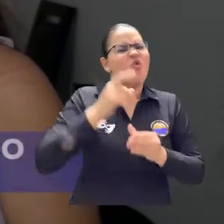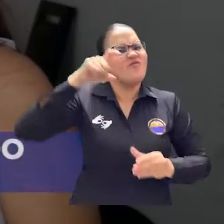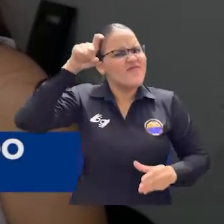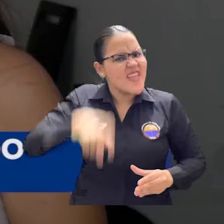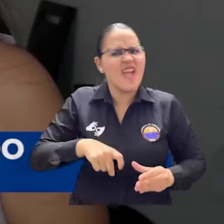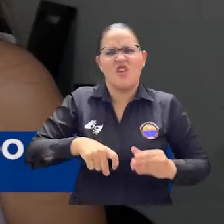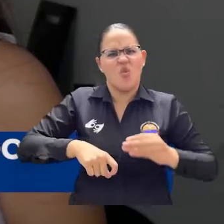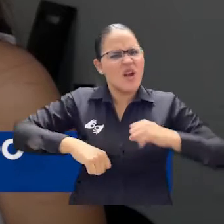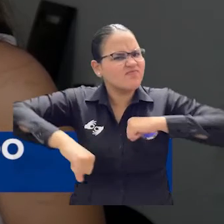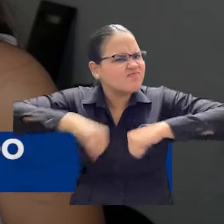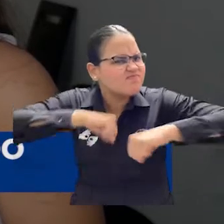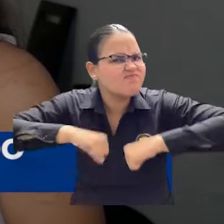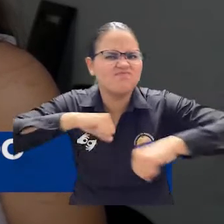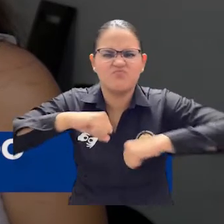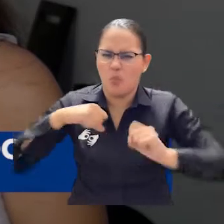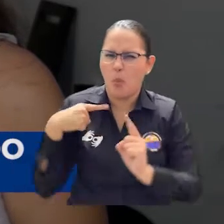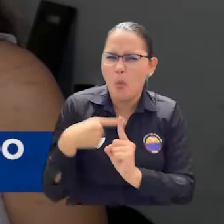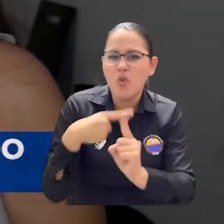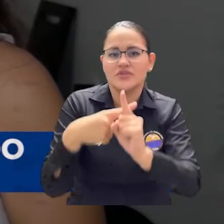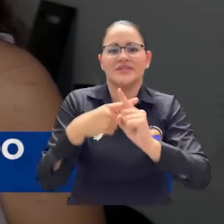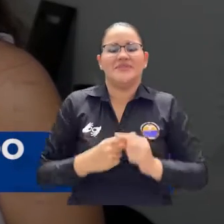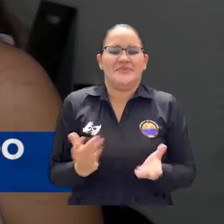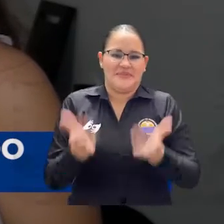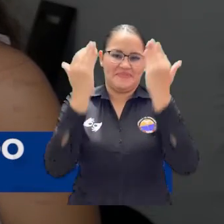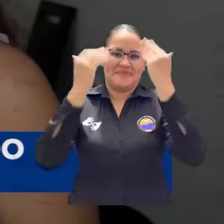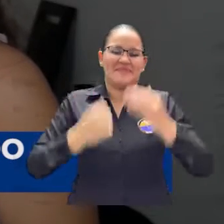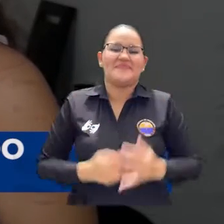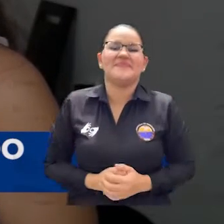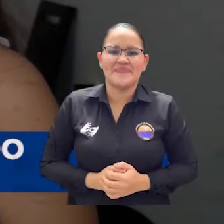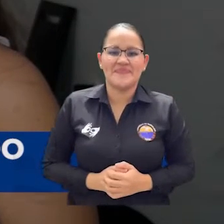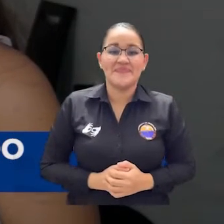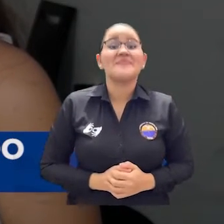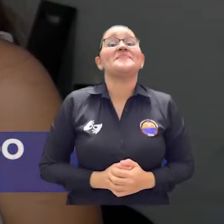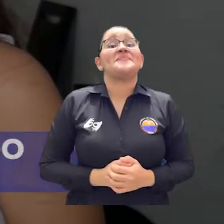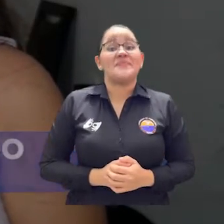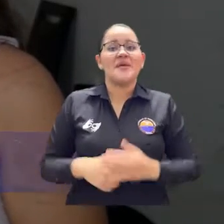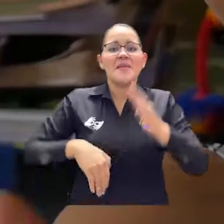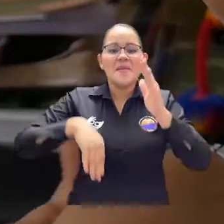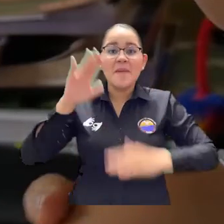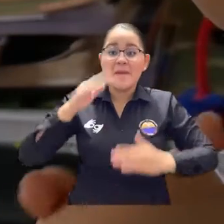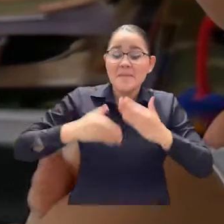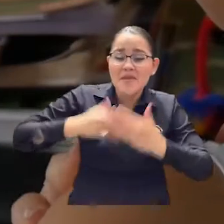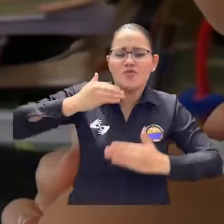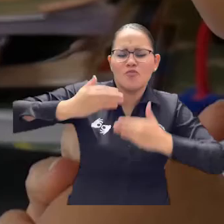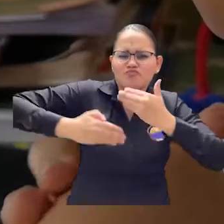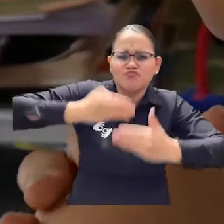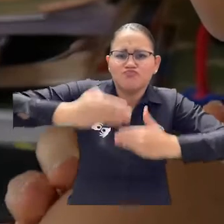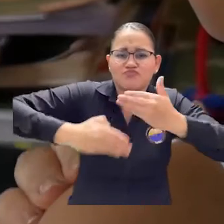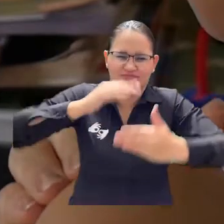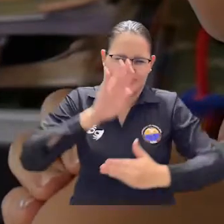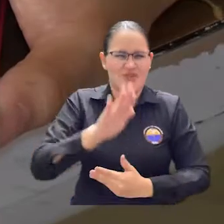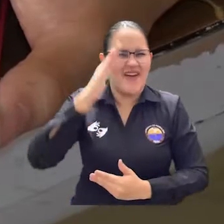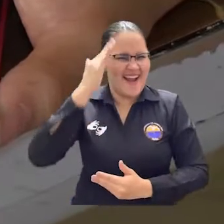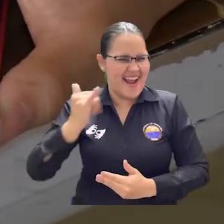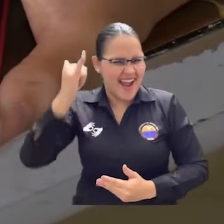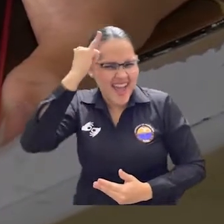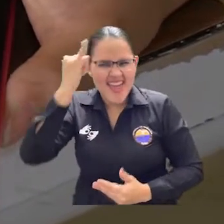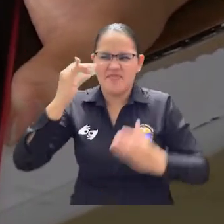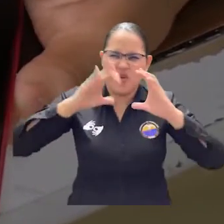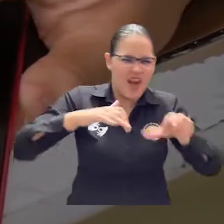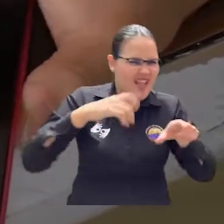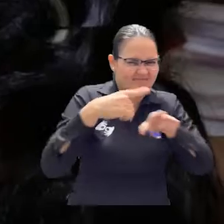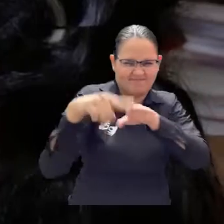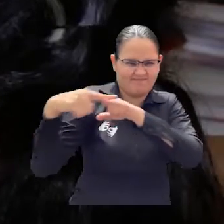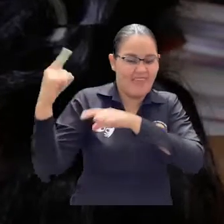Conmueve demasiado y nos enseña que a pesar de las adversidades no tenemos que rendirnos nunca. Desde el inicio de su proceso en la dinámica